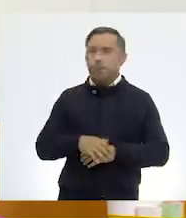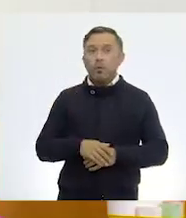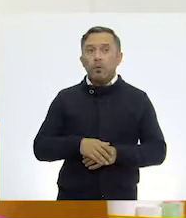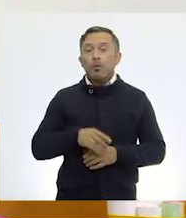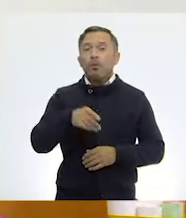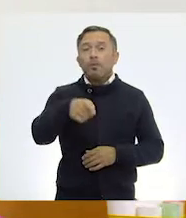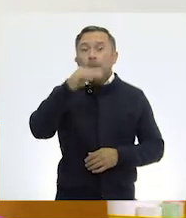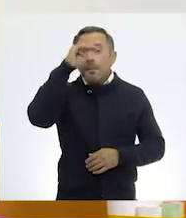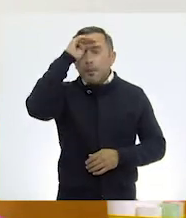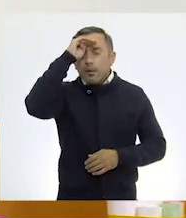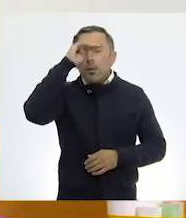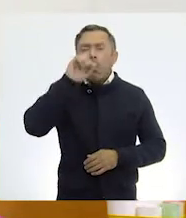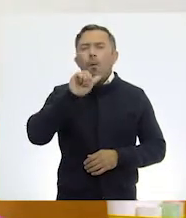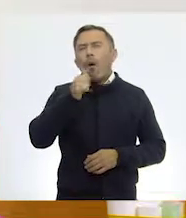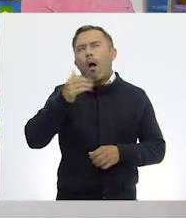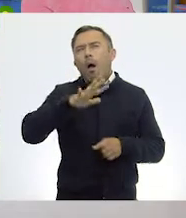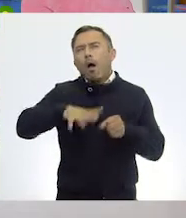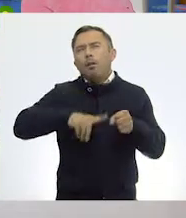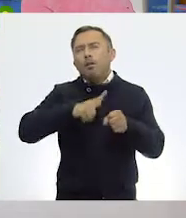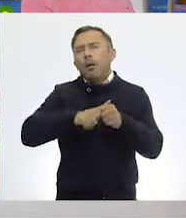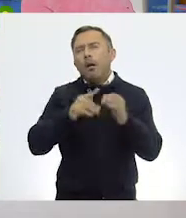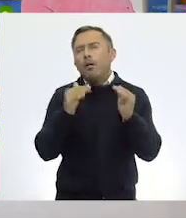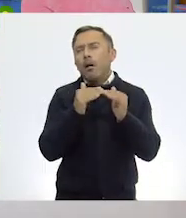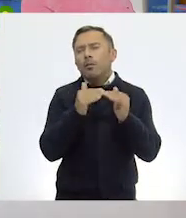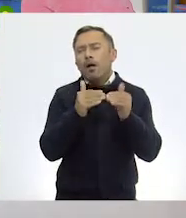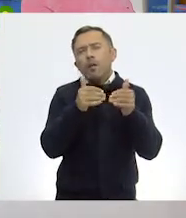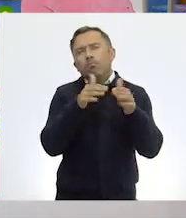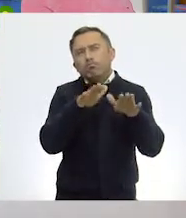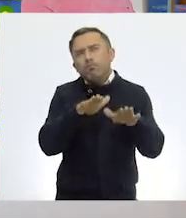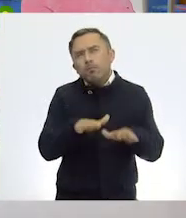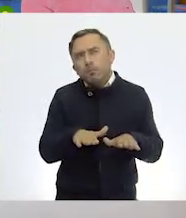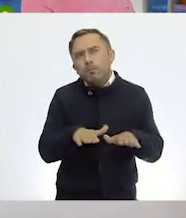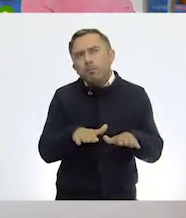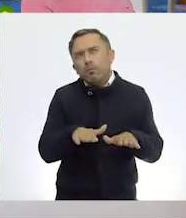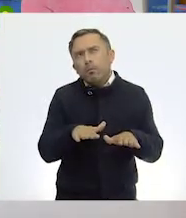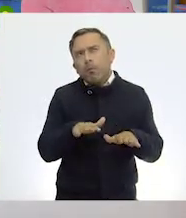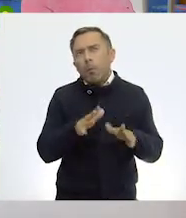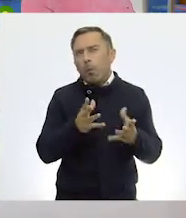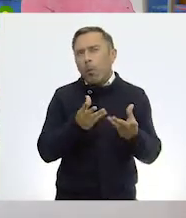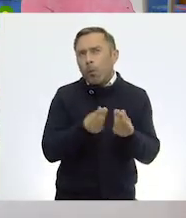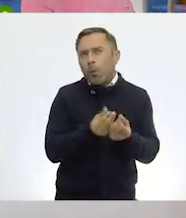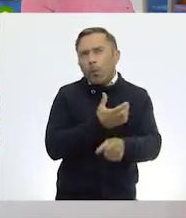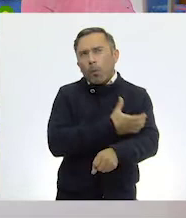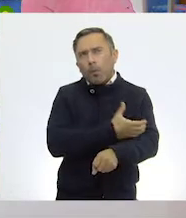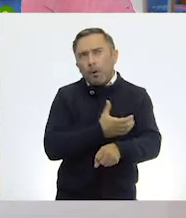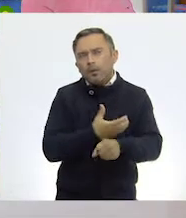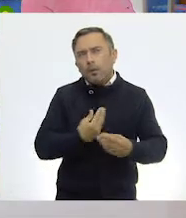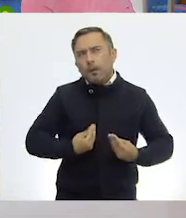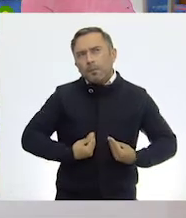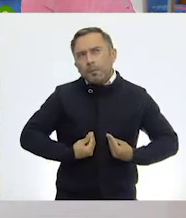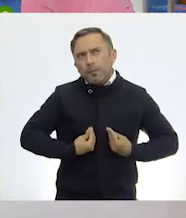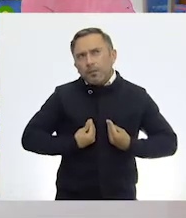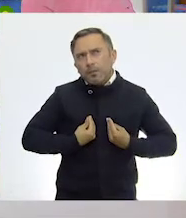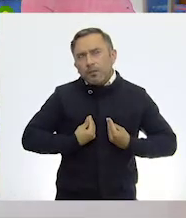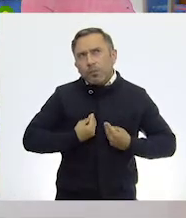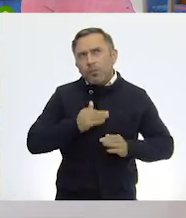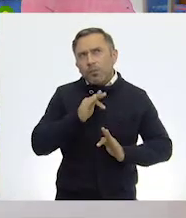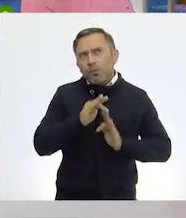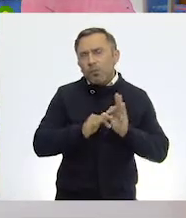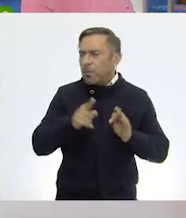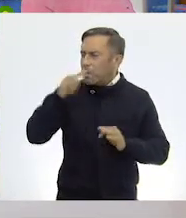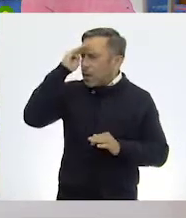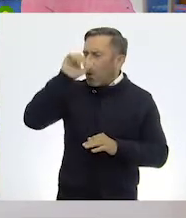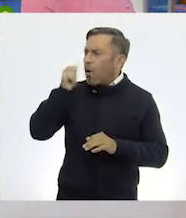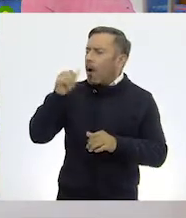animal que sea doméstico, o sea, que pueda convivir y que dependa del ser humano? Sí, un perro.